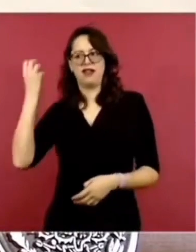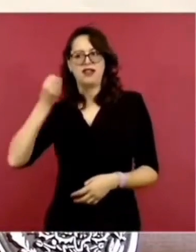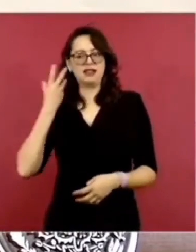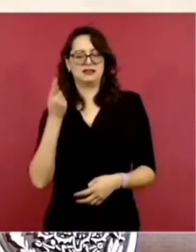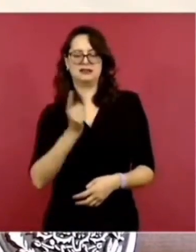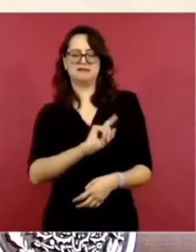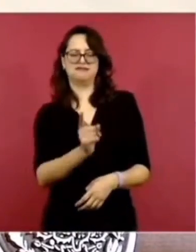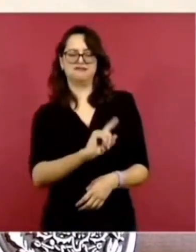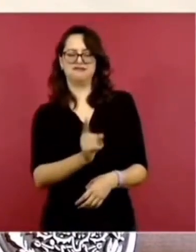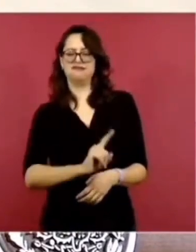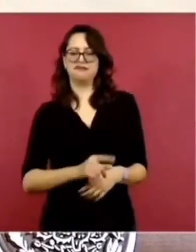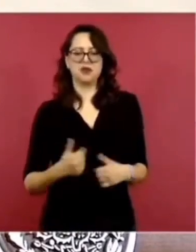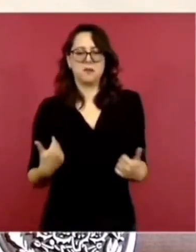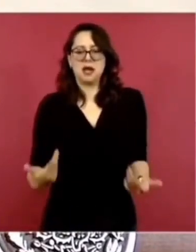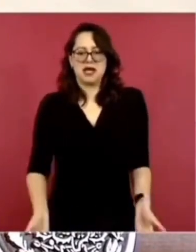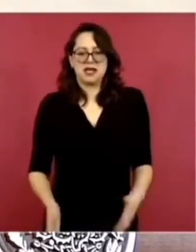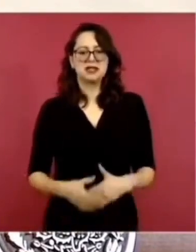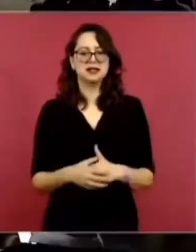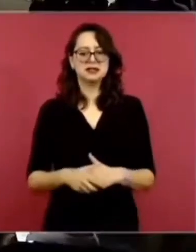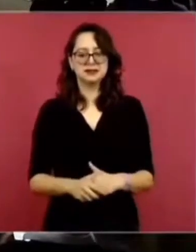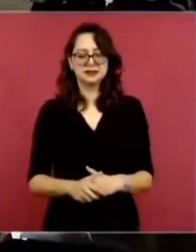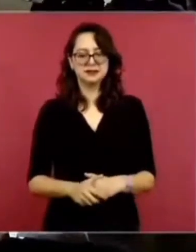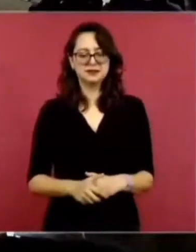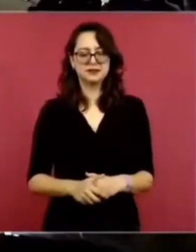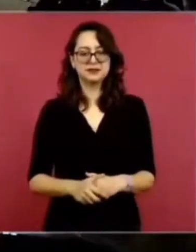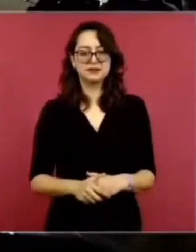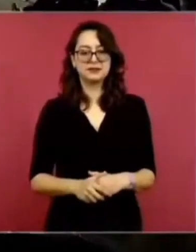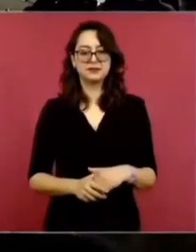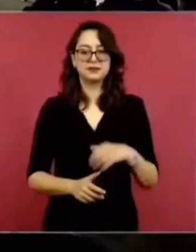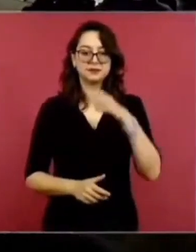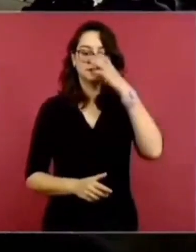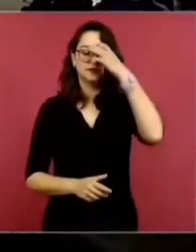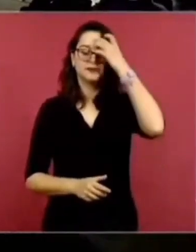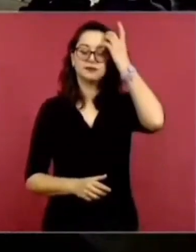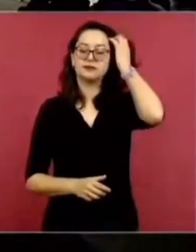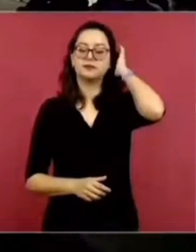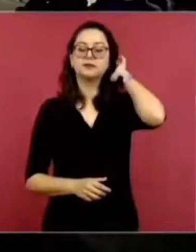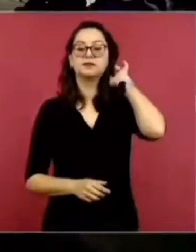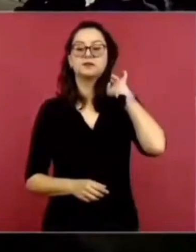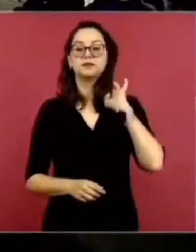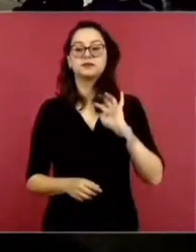el pensamiento reaccionario. Pero miren lo que dice.